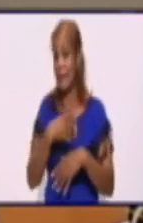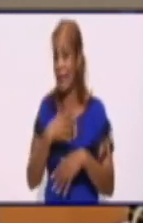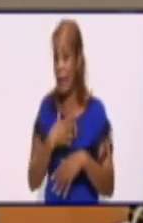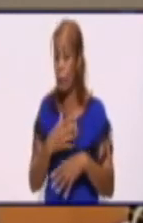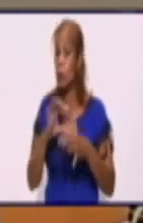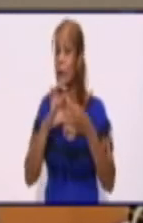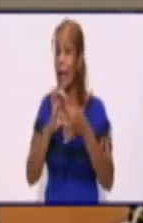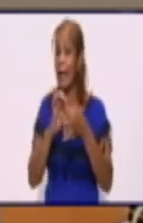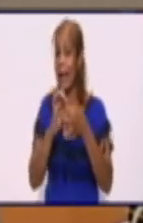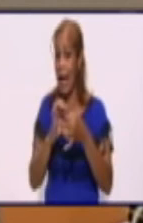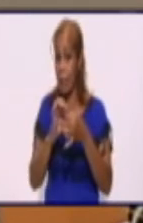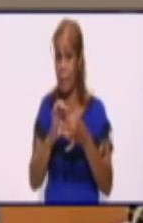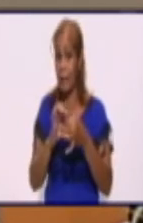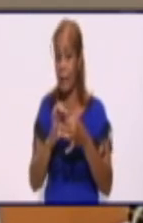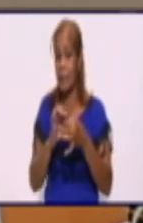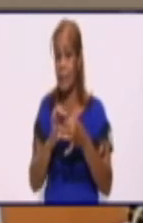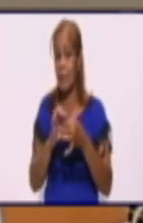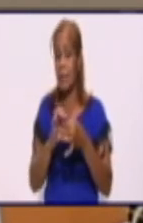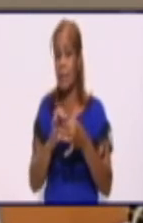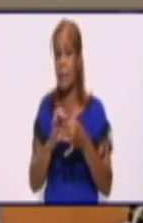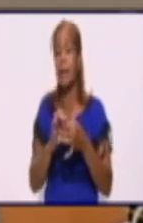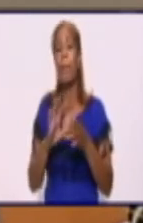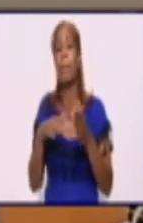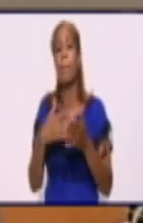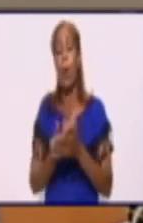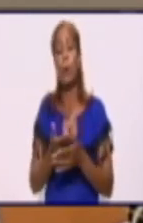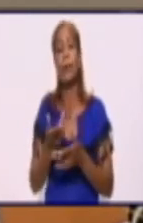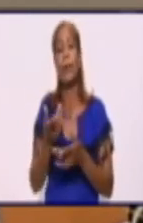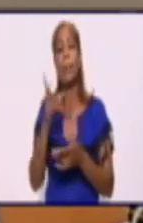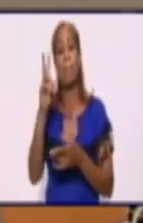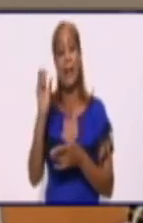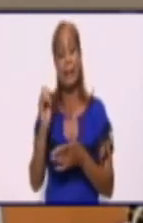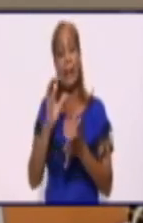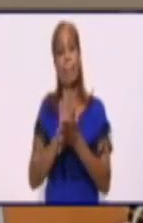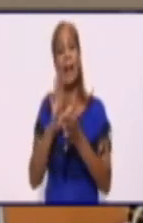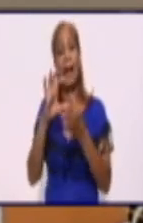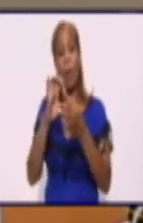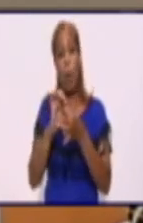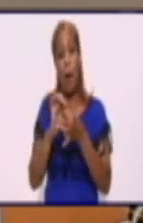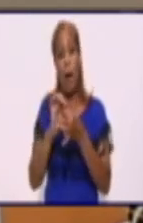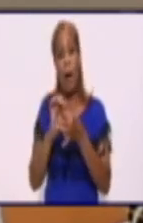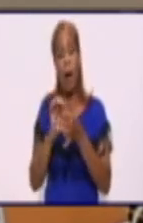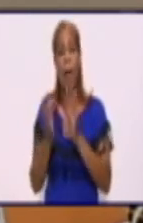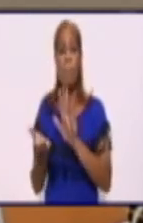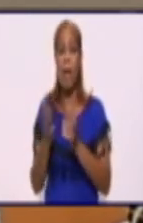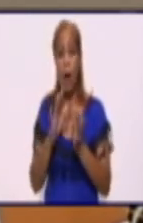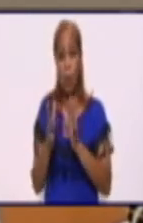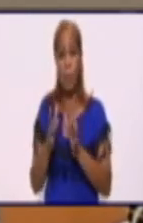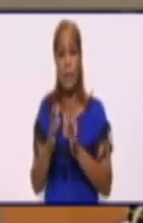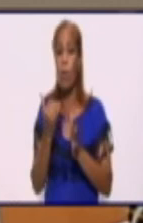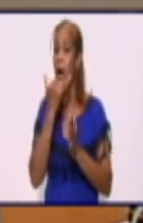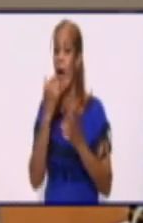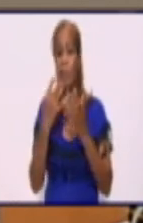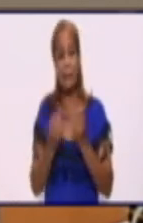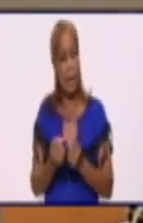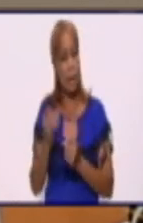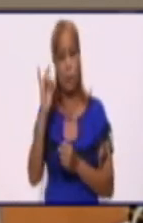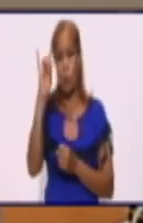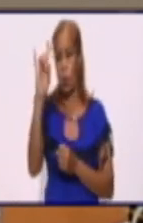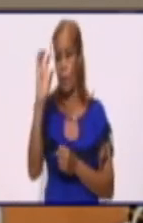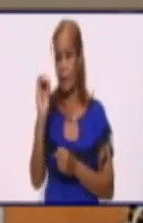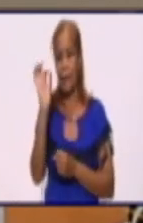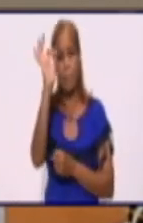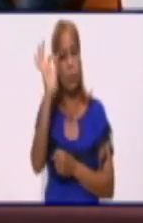20 megawatt en el horario de mínima demanda de la provincia implica afectar el 90% de los circuitos que estaban programados.